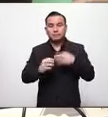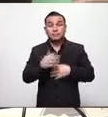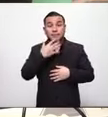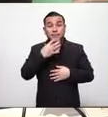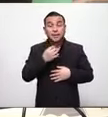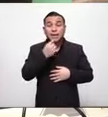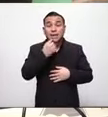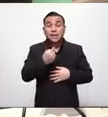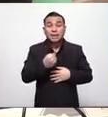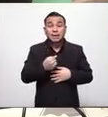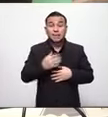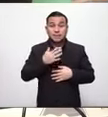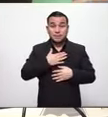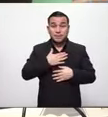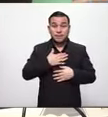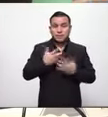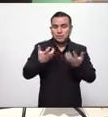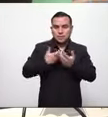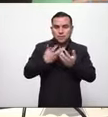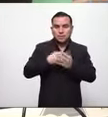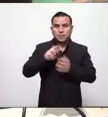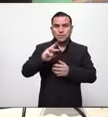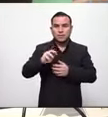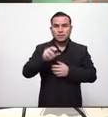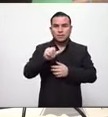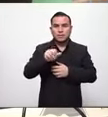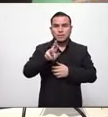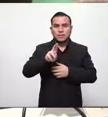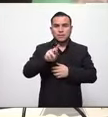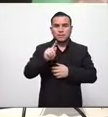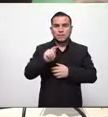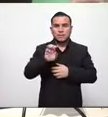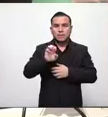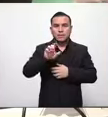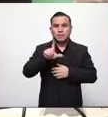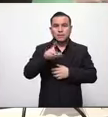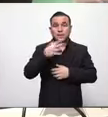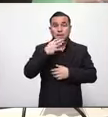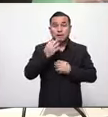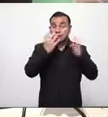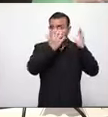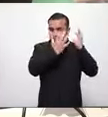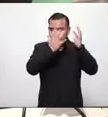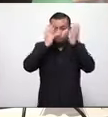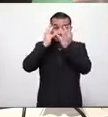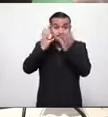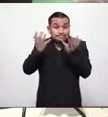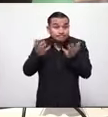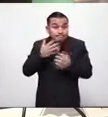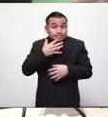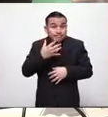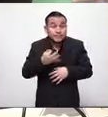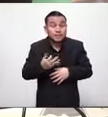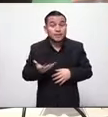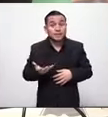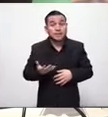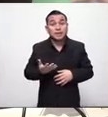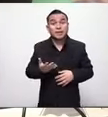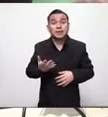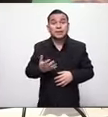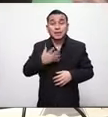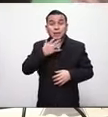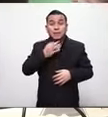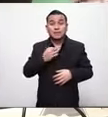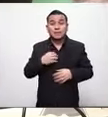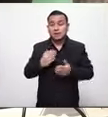mi colega Martel pues lo dijo de una forma quizás más prudente se les están cayendo las máscaras y solo falta que en